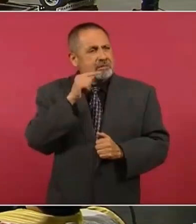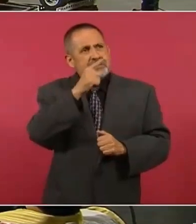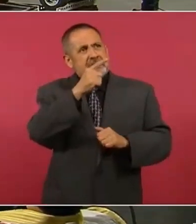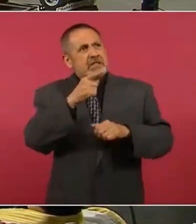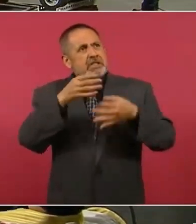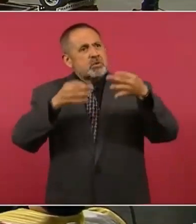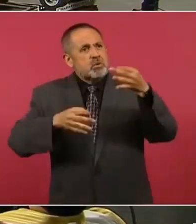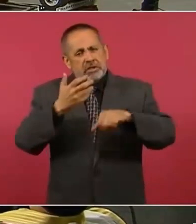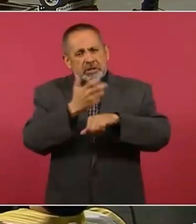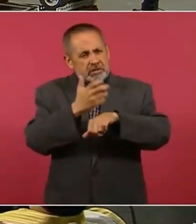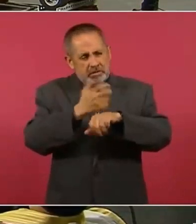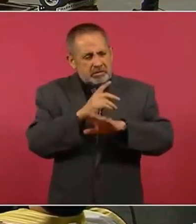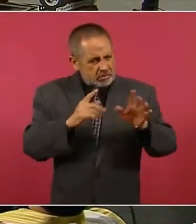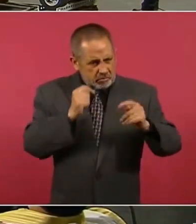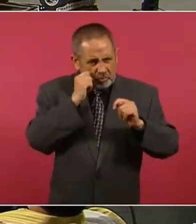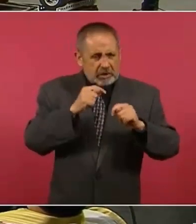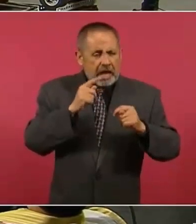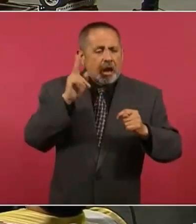de Estados Unidos